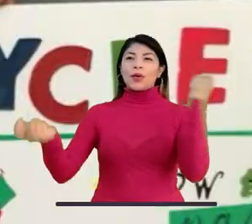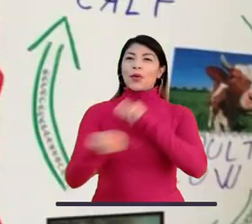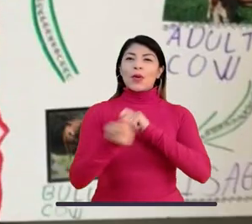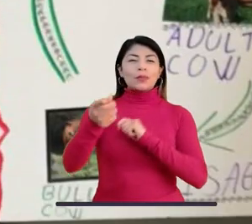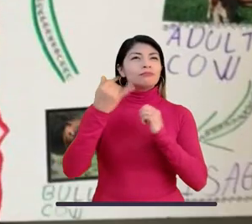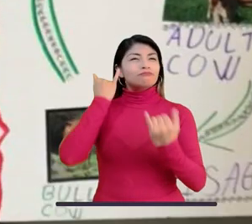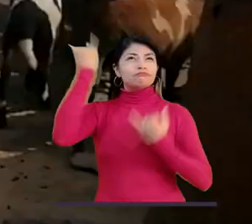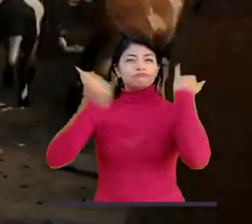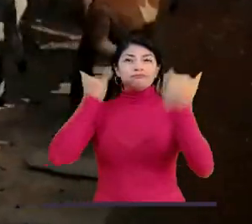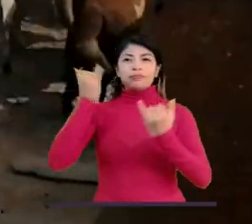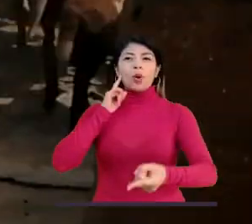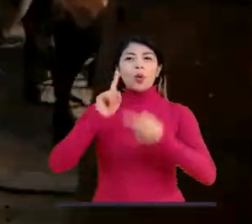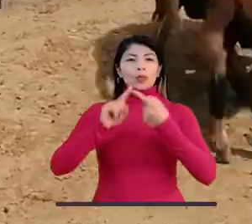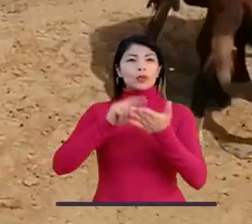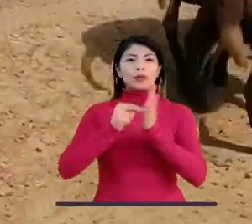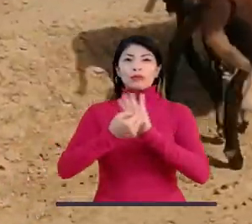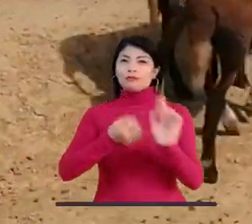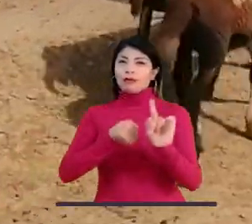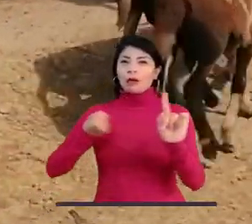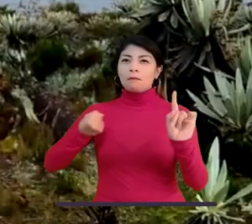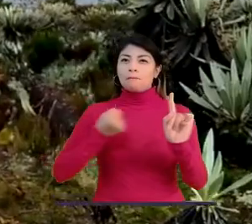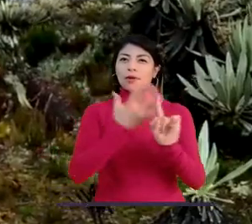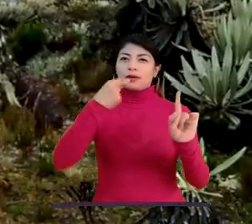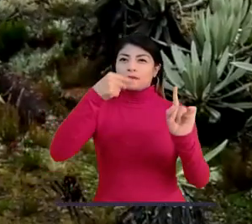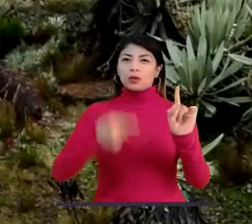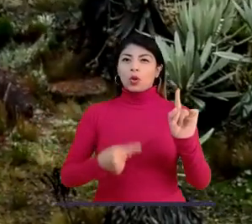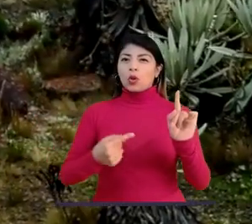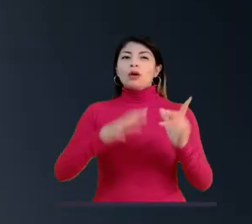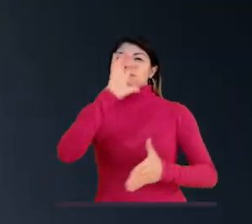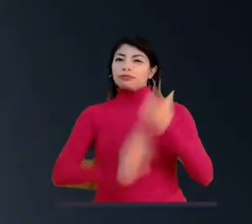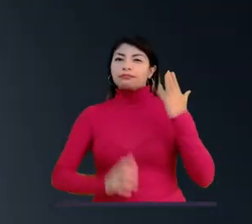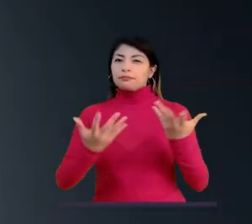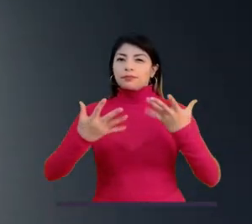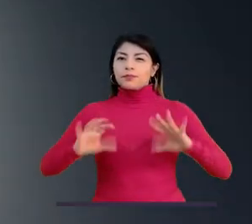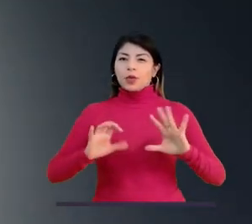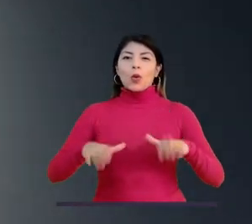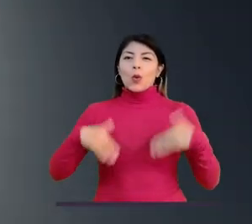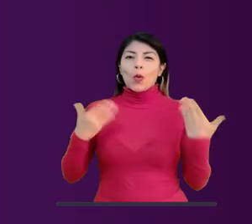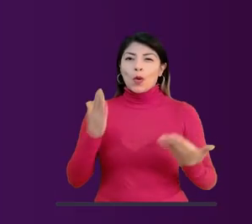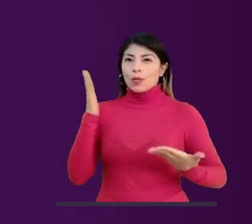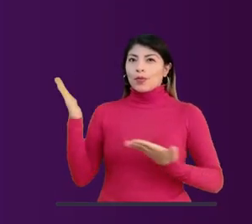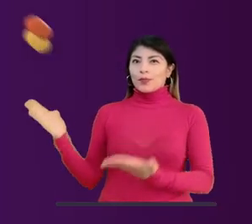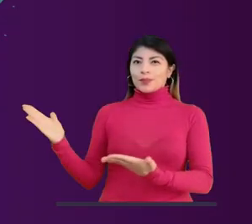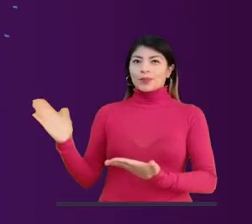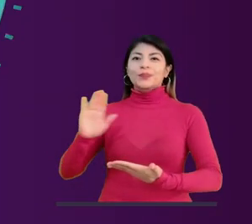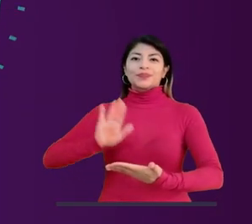climático y pensaremos ideas para detener nuestro impacto negativo sobre el clima del planeta.